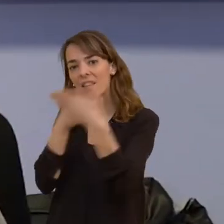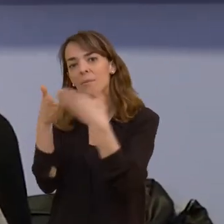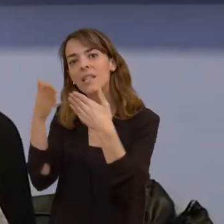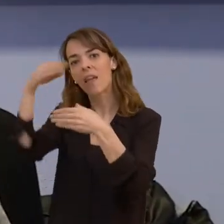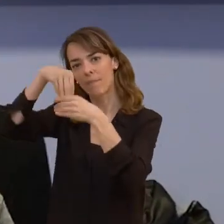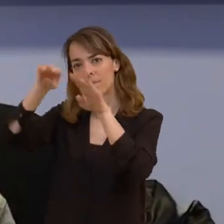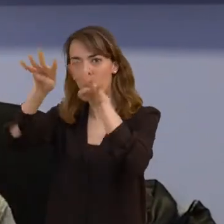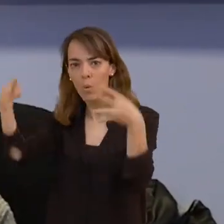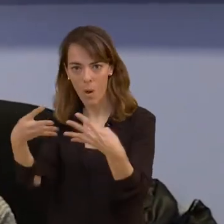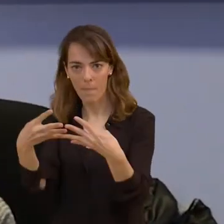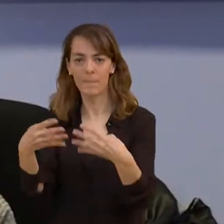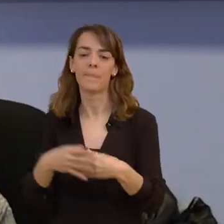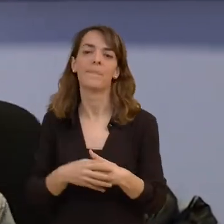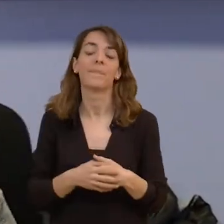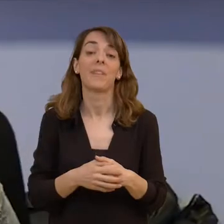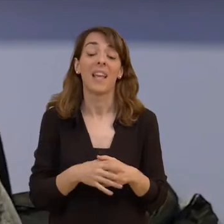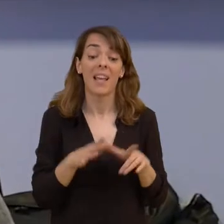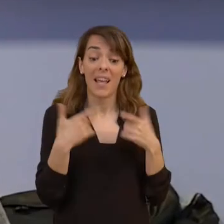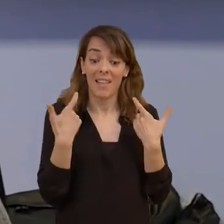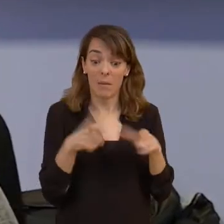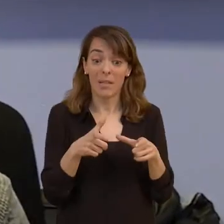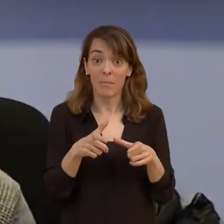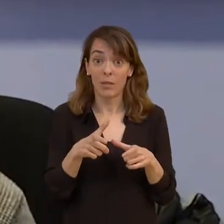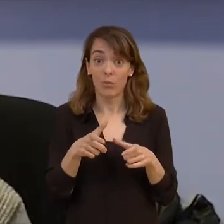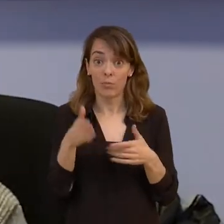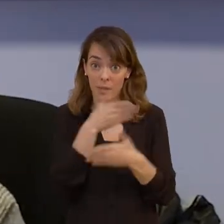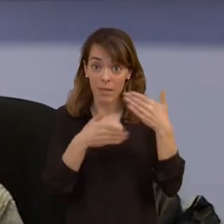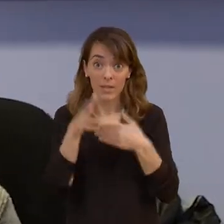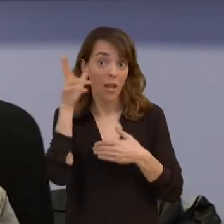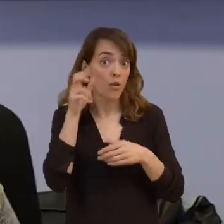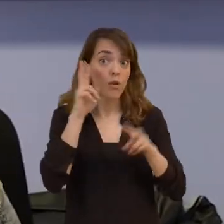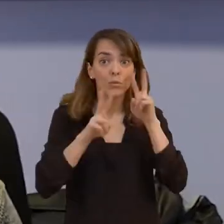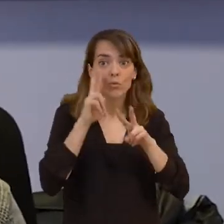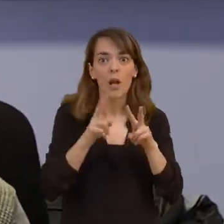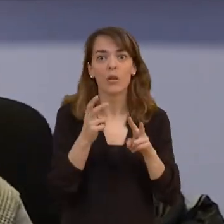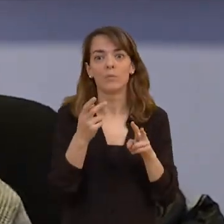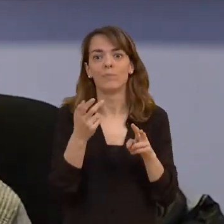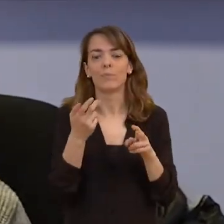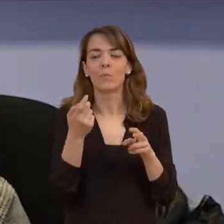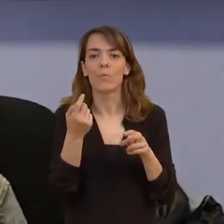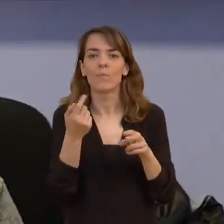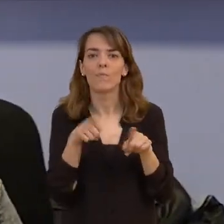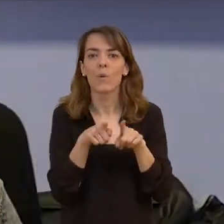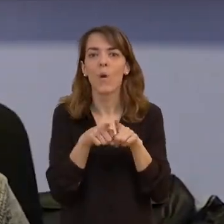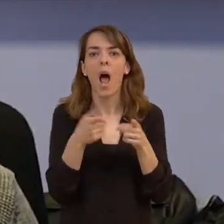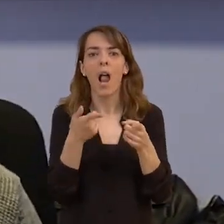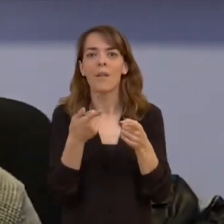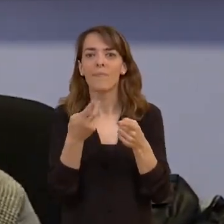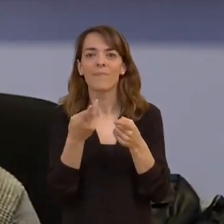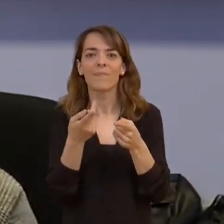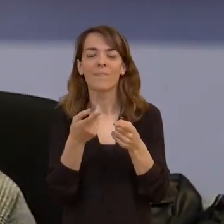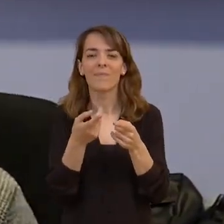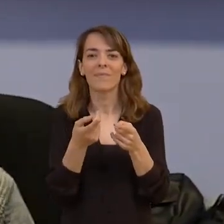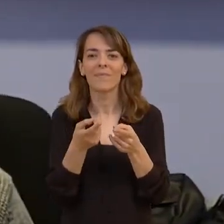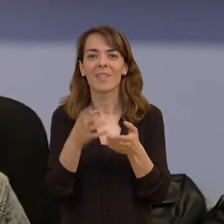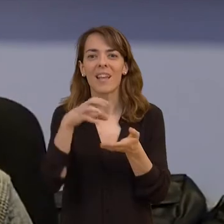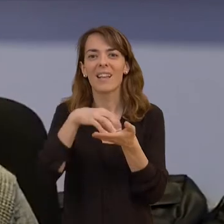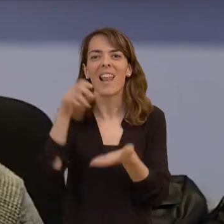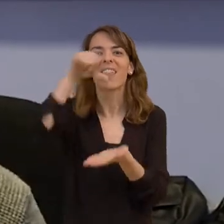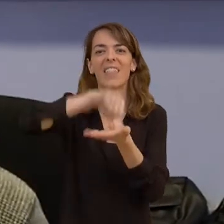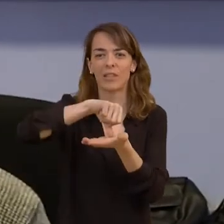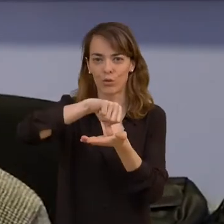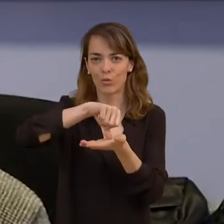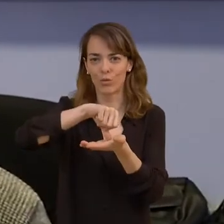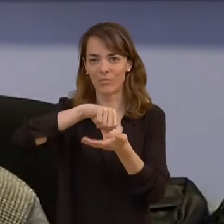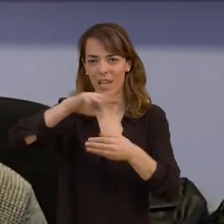accesibilidad en web el departamento de accesibilidad audiovisual es un poco, digamos, el centro neurálgico de